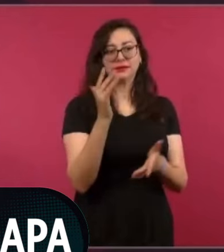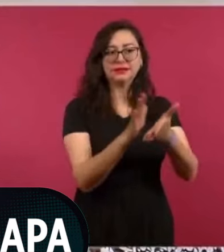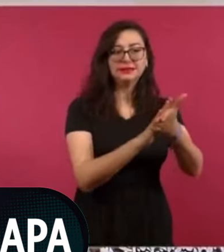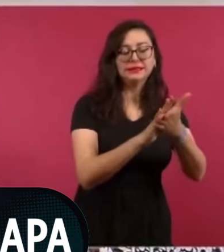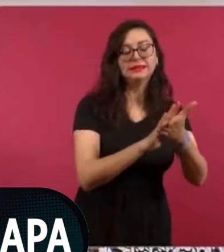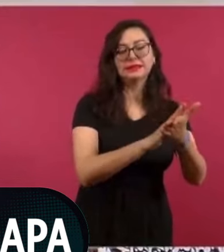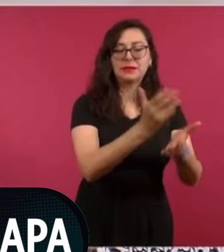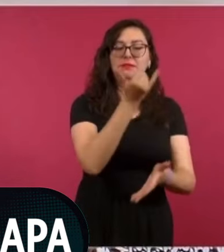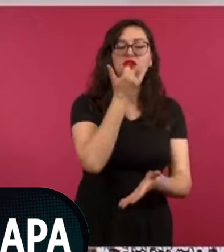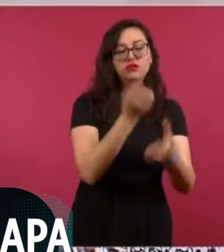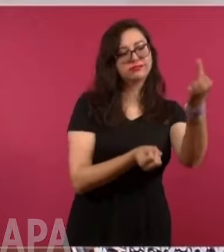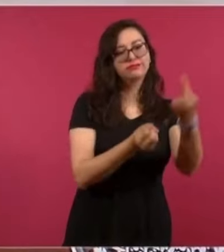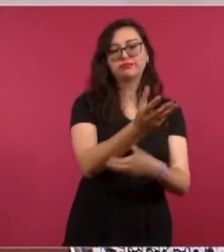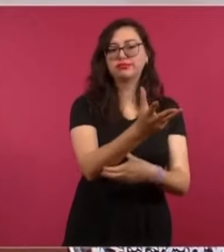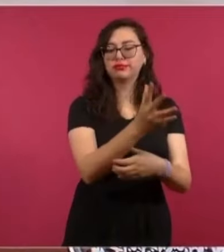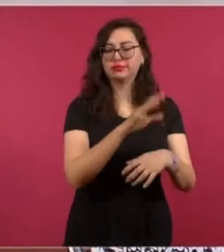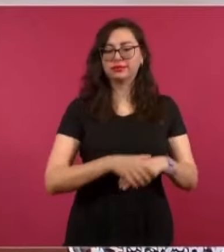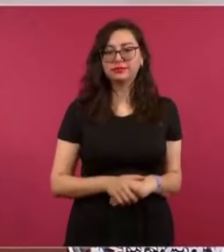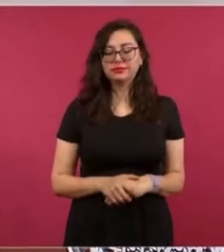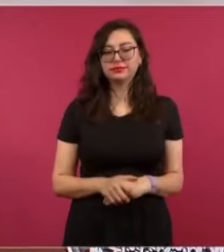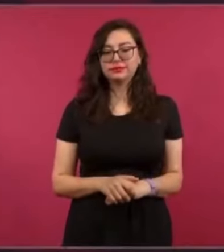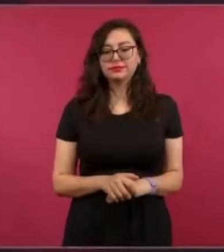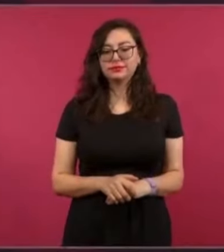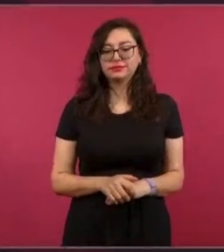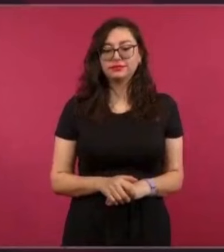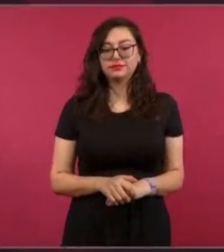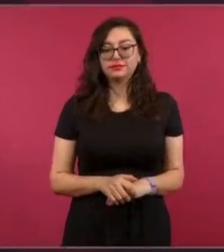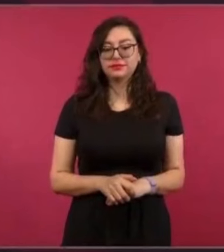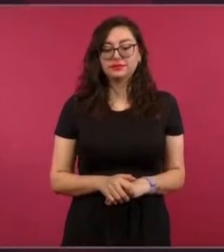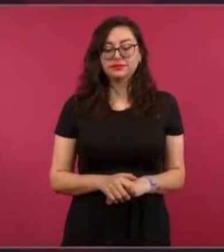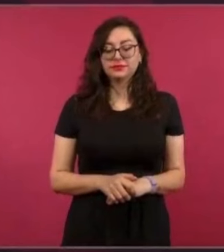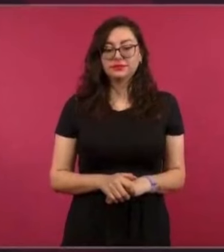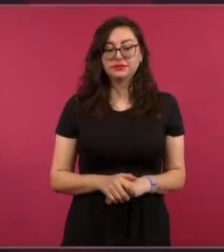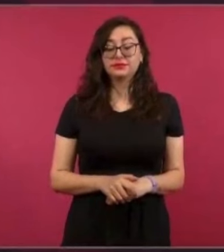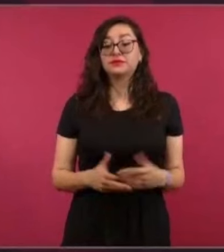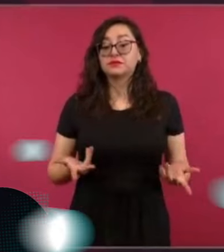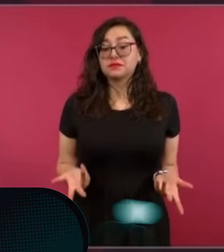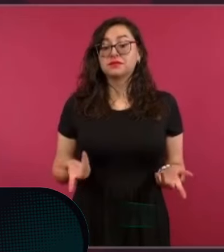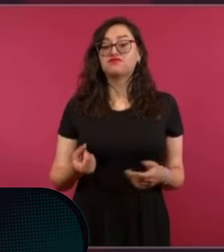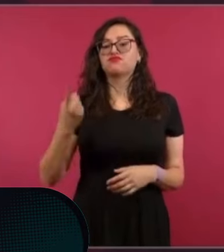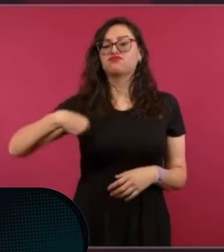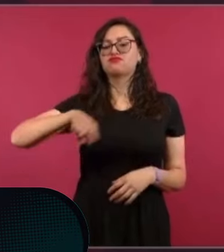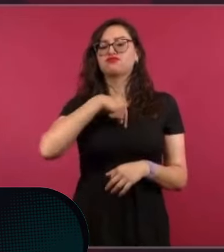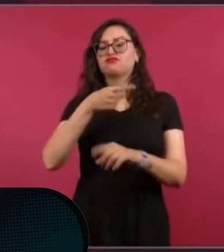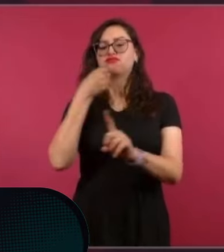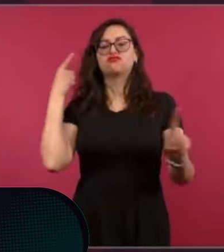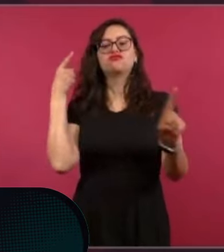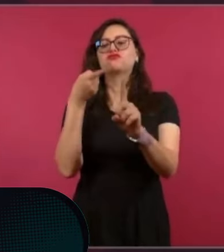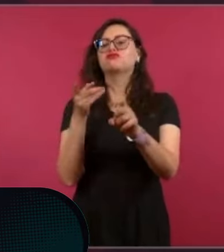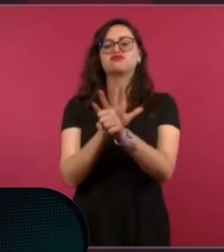se pueda garantizar